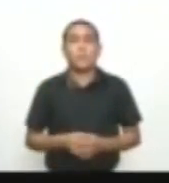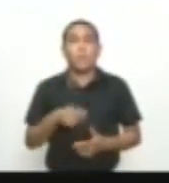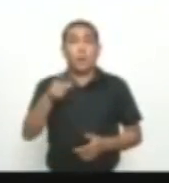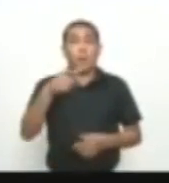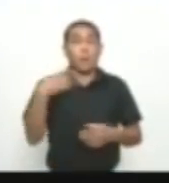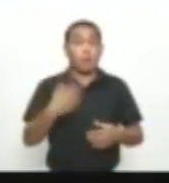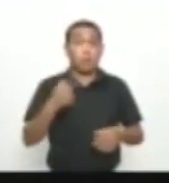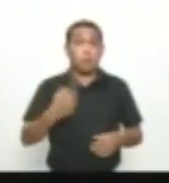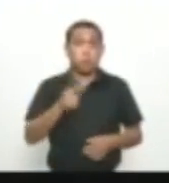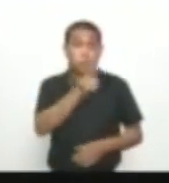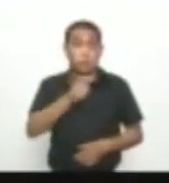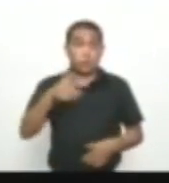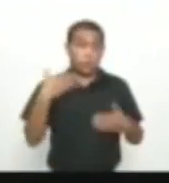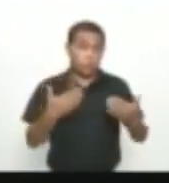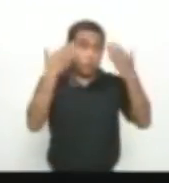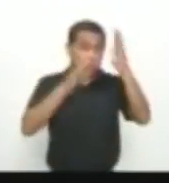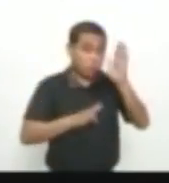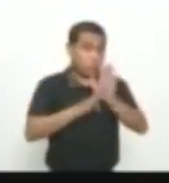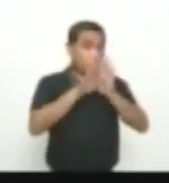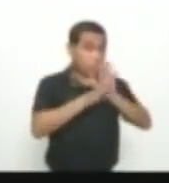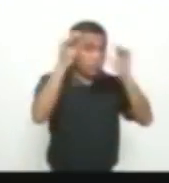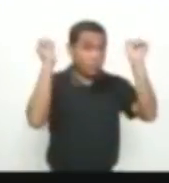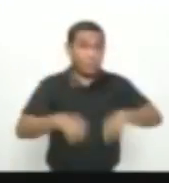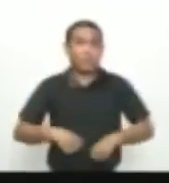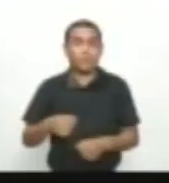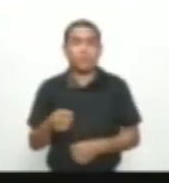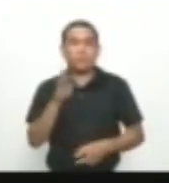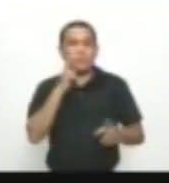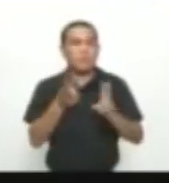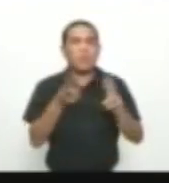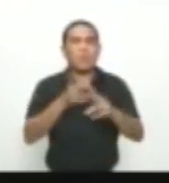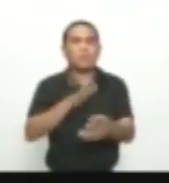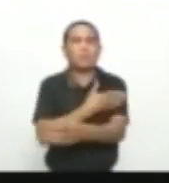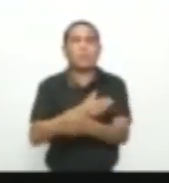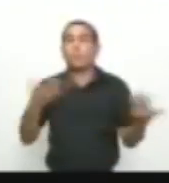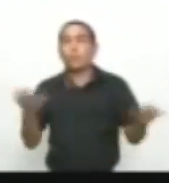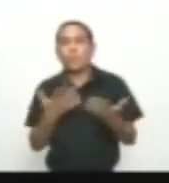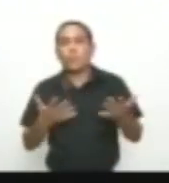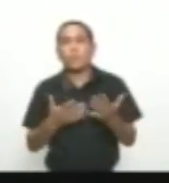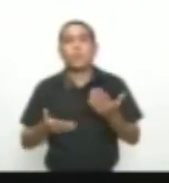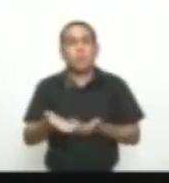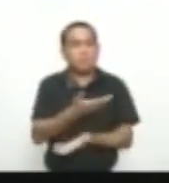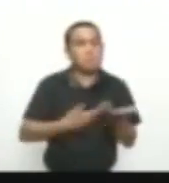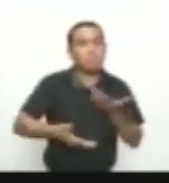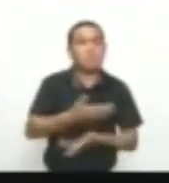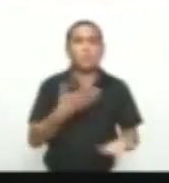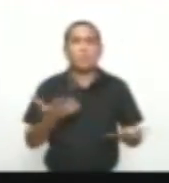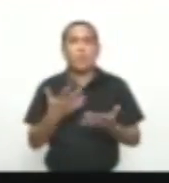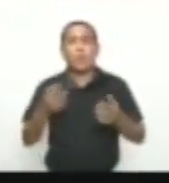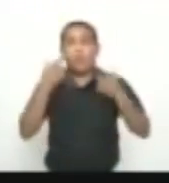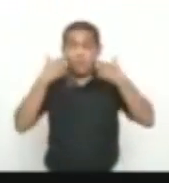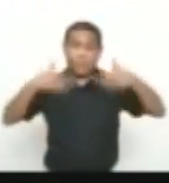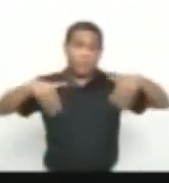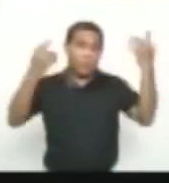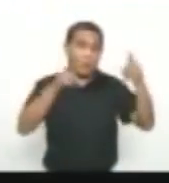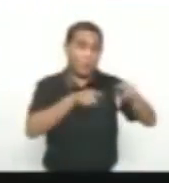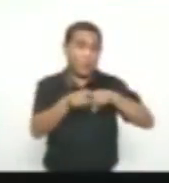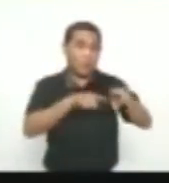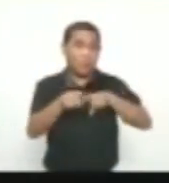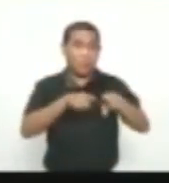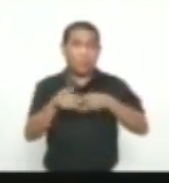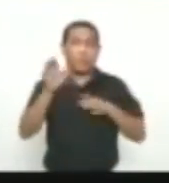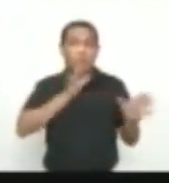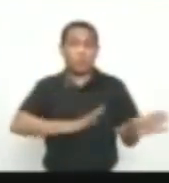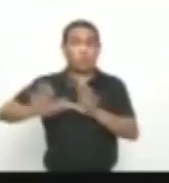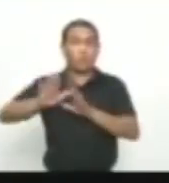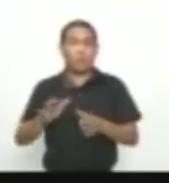estrellas Latinas Con más crecimiento Del momento Quien fue conocido En la industria musical Por su participación En la famosa competencia Freestyle